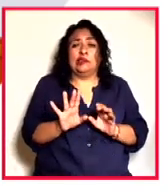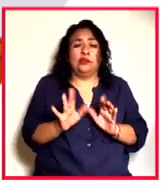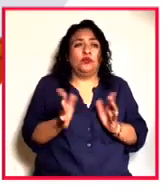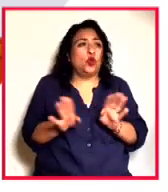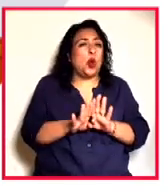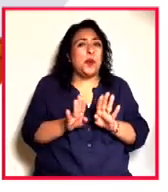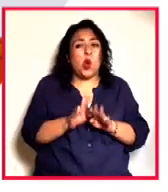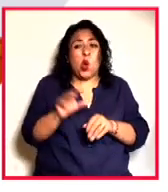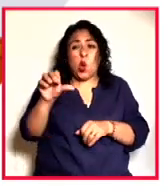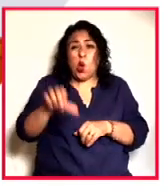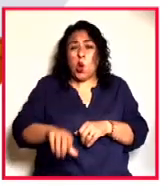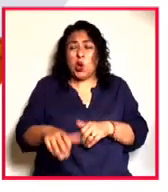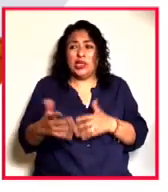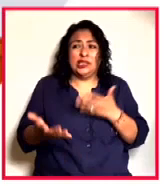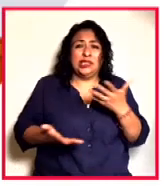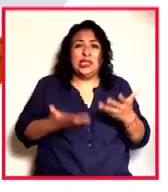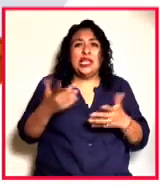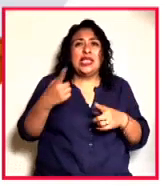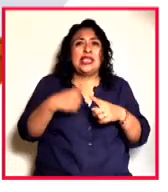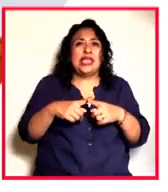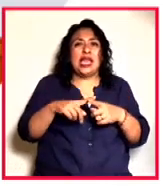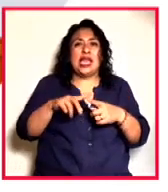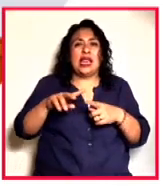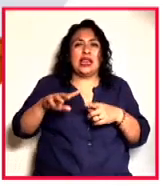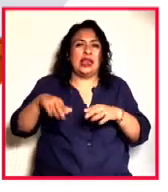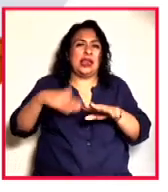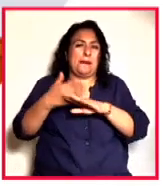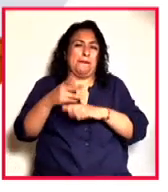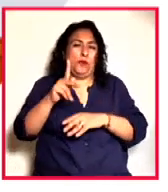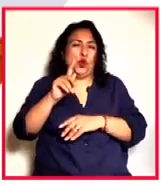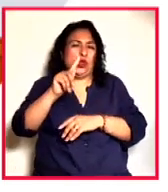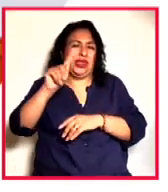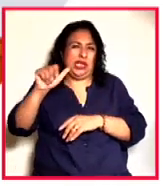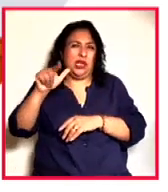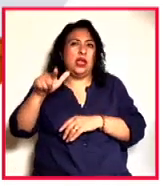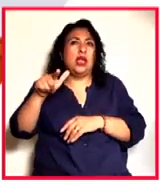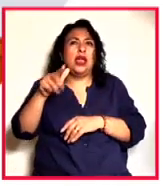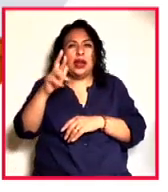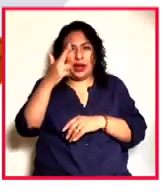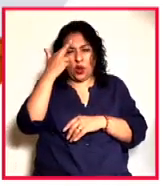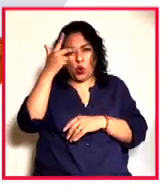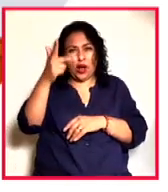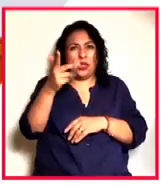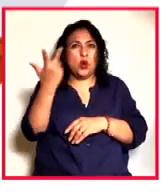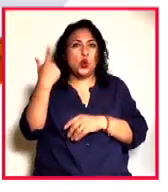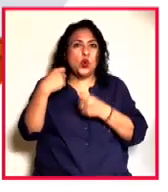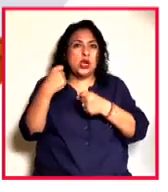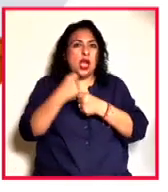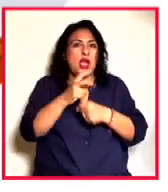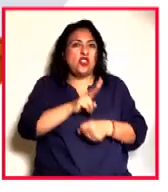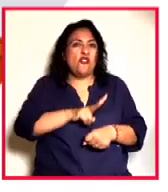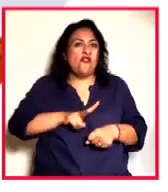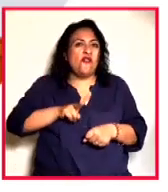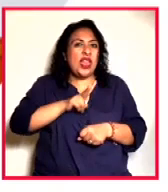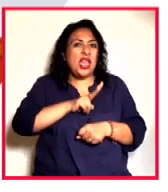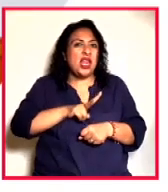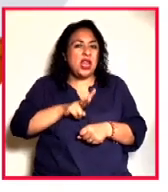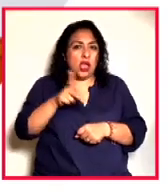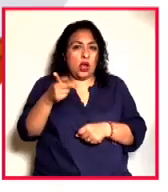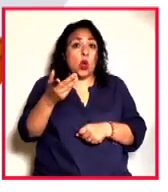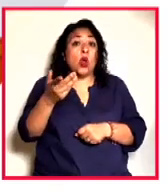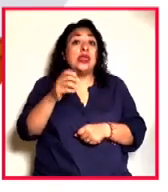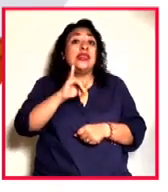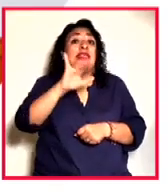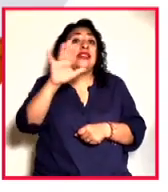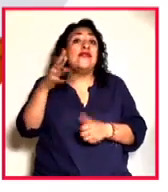encuentra hoy el opositor a Vladimir Putin, Navalny, que recuerden que fue envenenado el año pasado, pese a que había una orden de aprehensión en